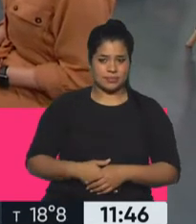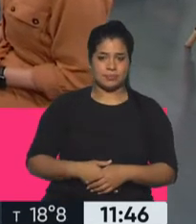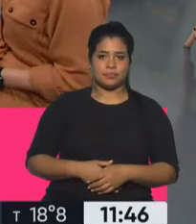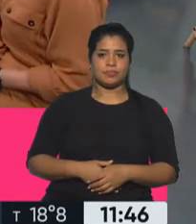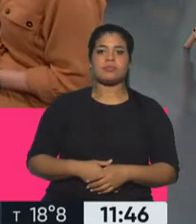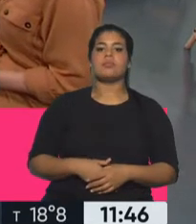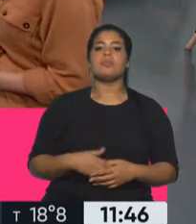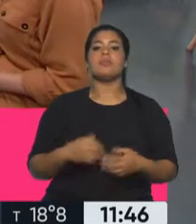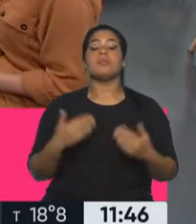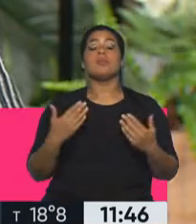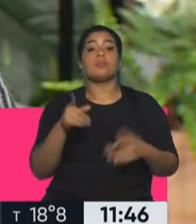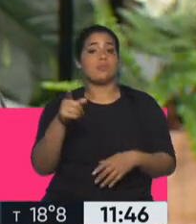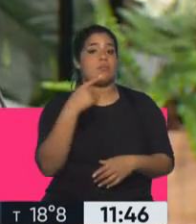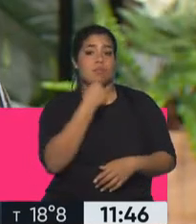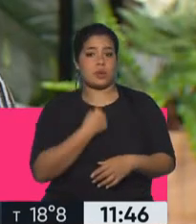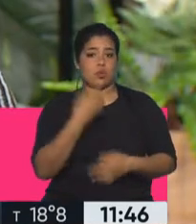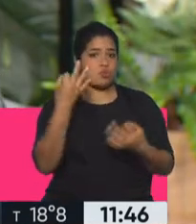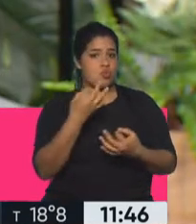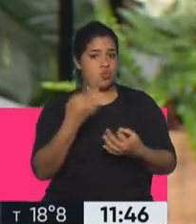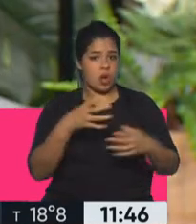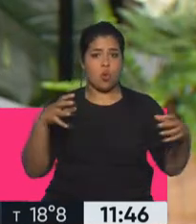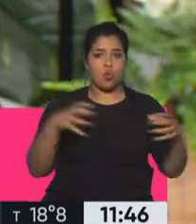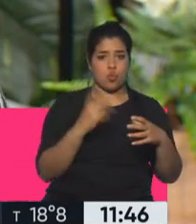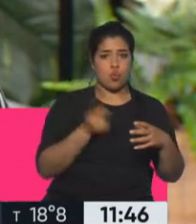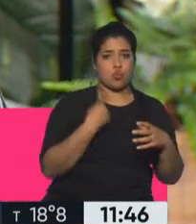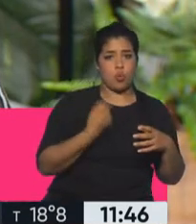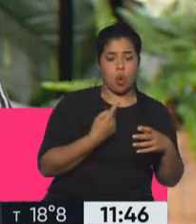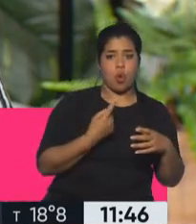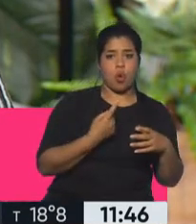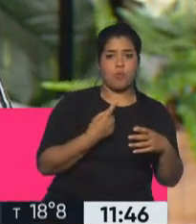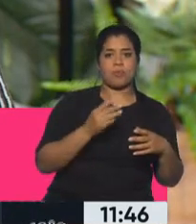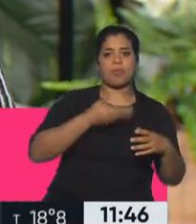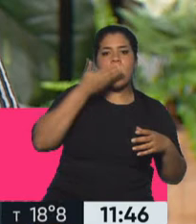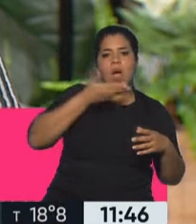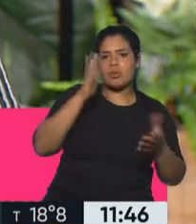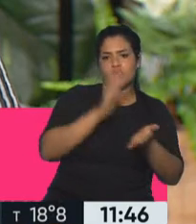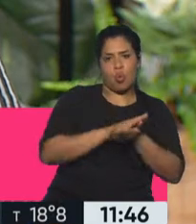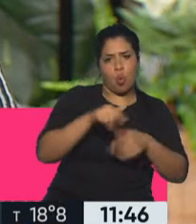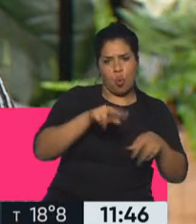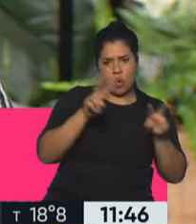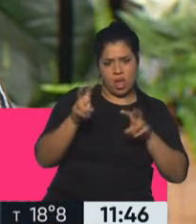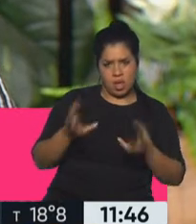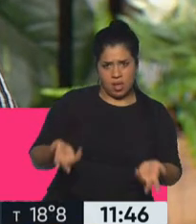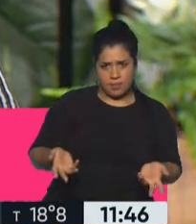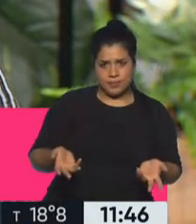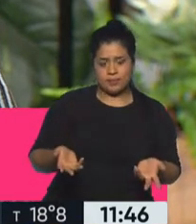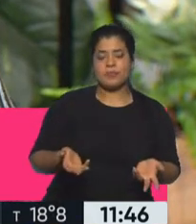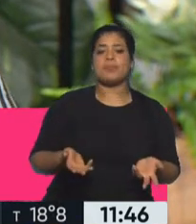por eso, buenísima tu pregunta, que tiene que ver con el nombre del grupo, con esta muletilla de hablar y hablar del tema y preguntarnos de qué hablamos, porque